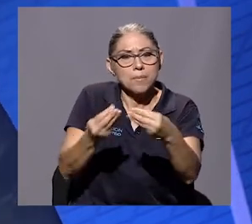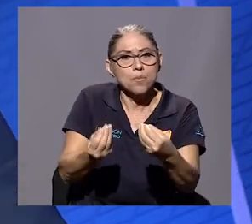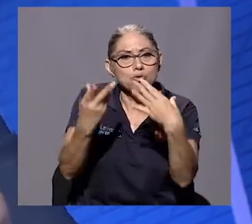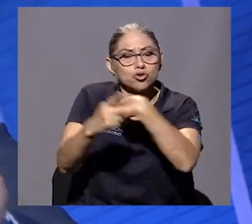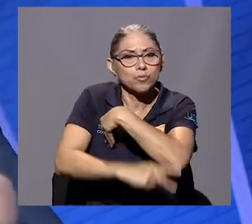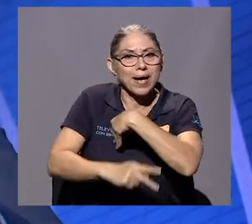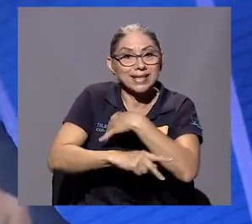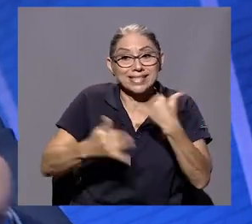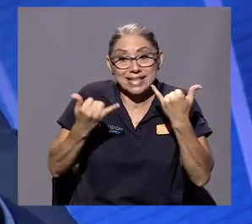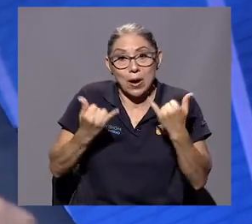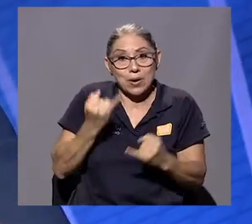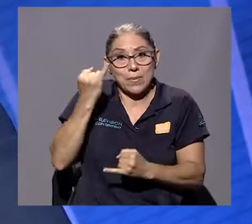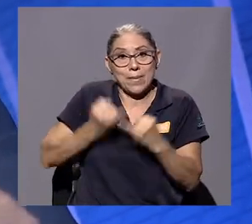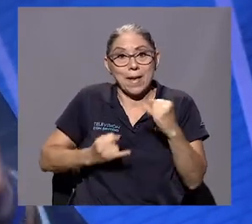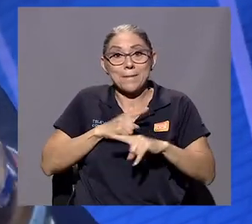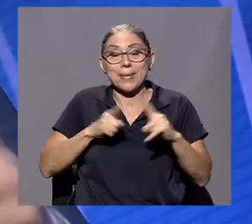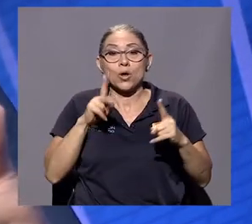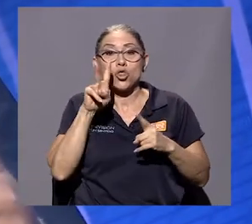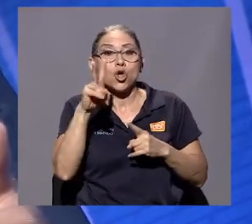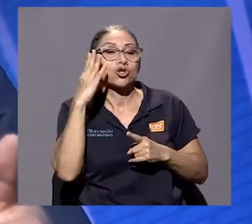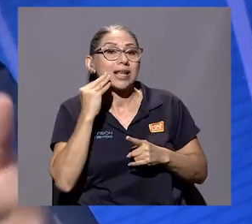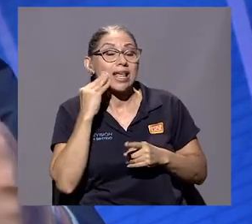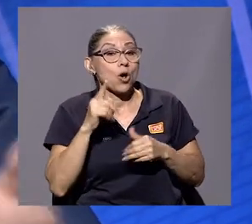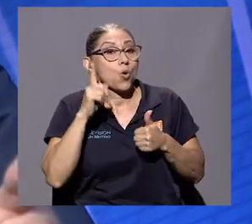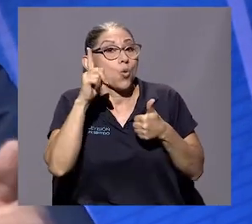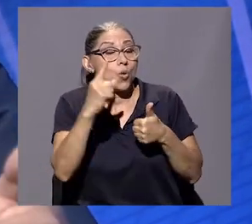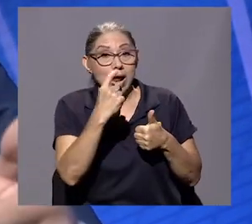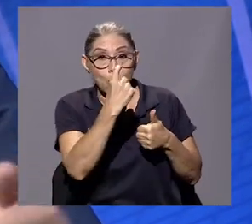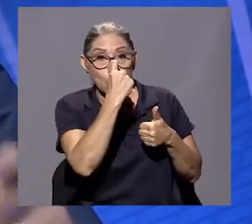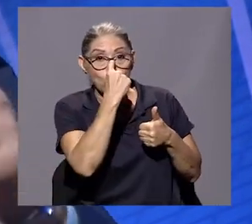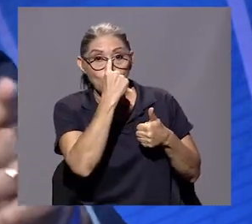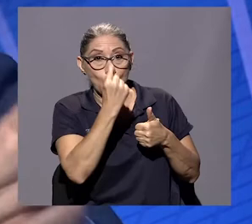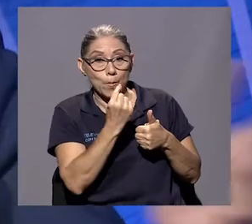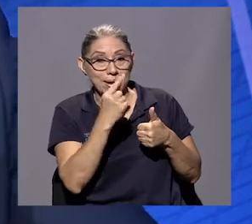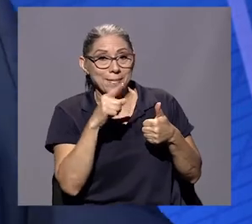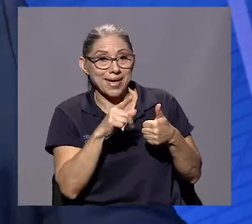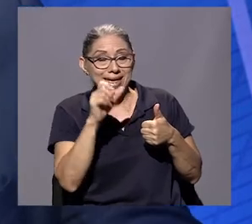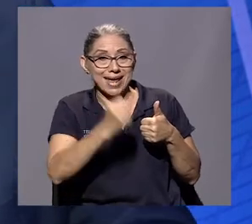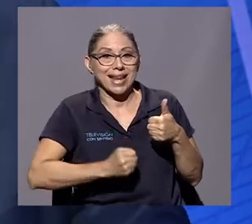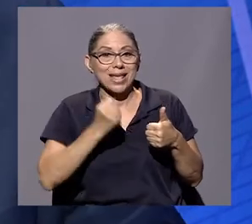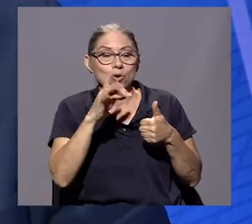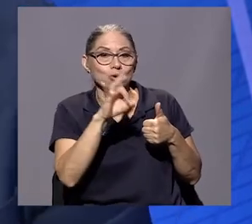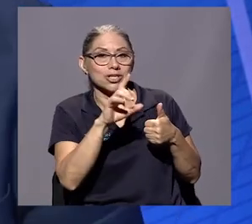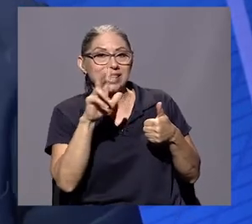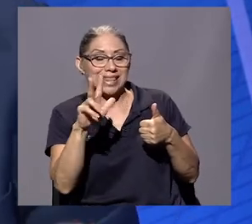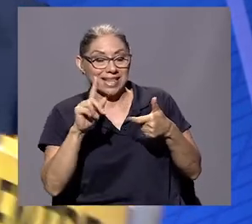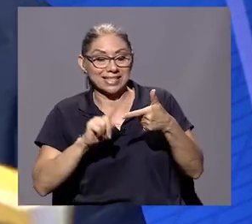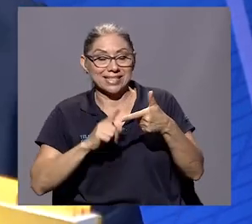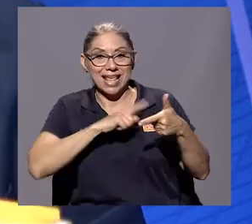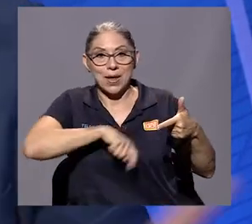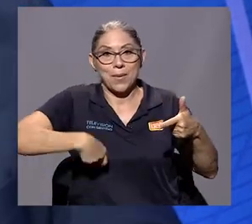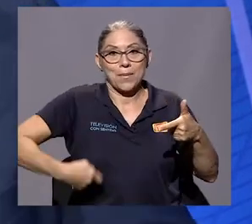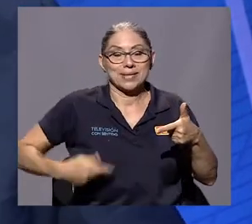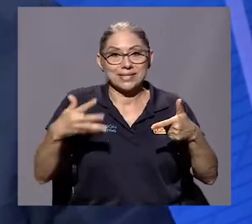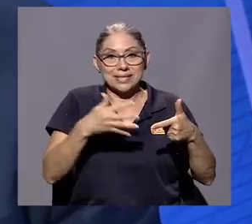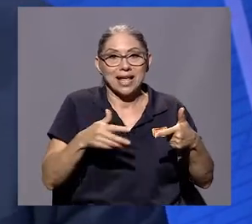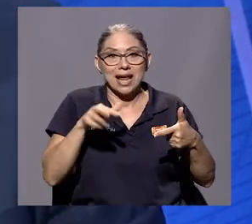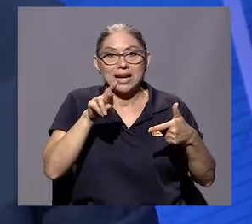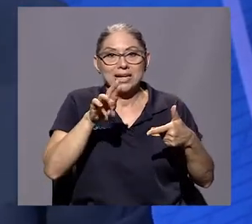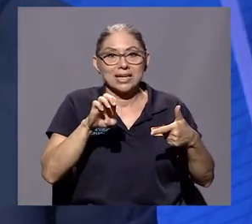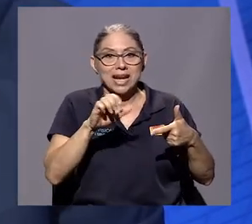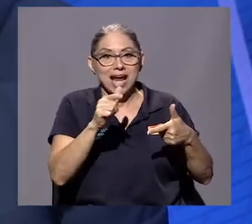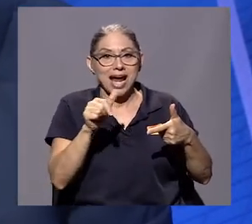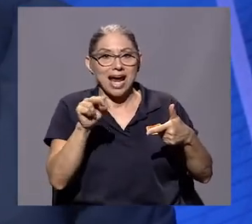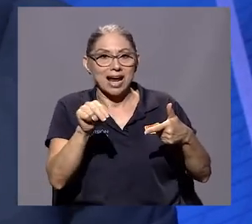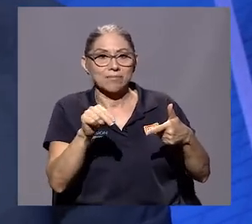cerrar este bloque, pero me voy a venir con dos anécdotas. Una con Don Pepe en el 83 y Reagan. Traer este libro y no mencionar